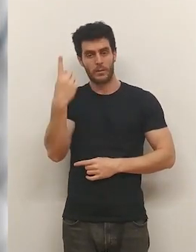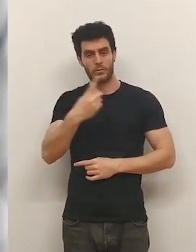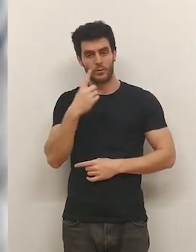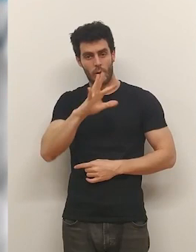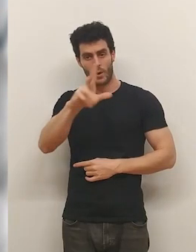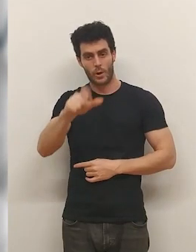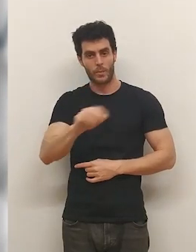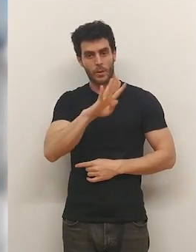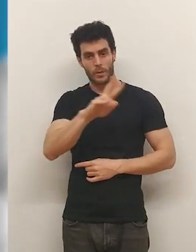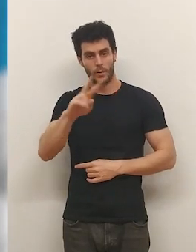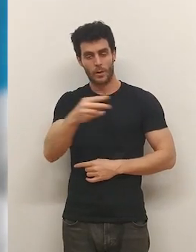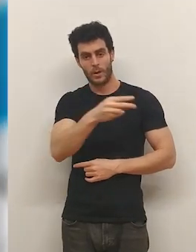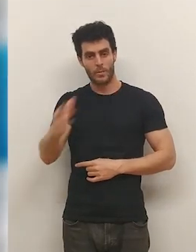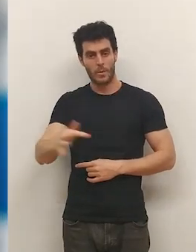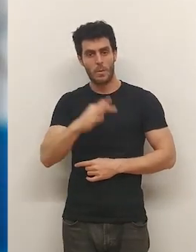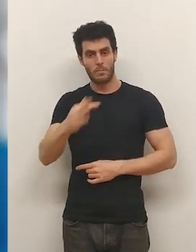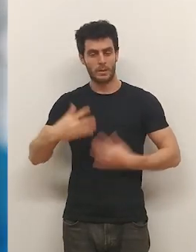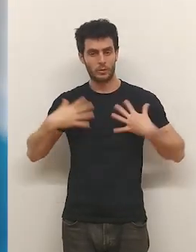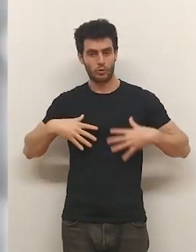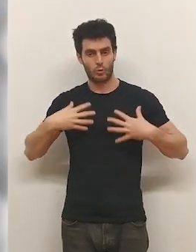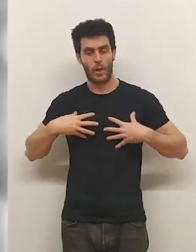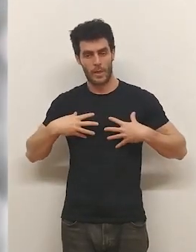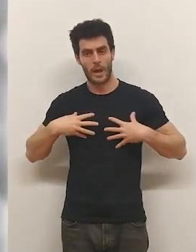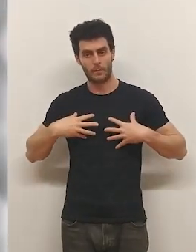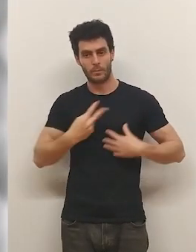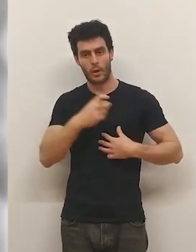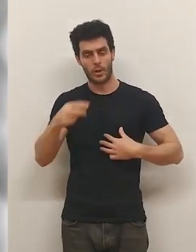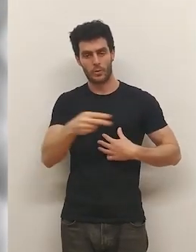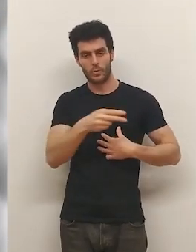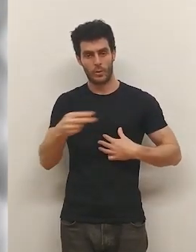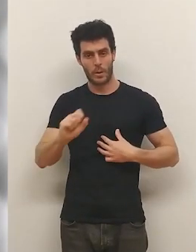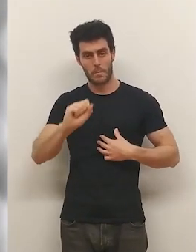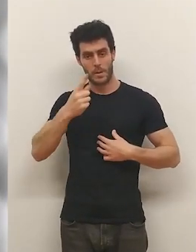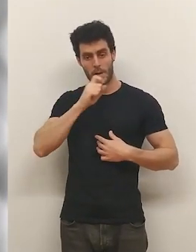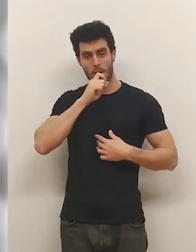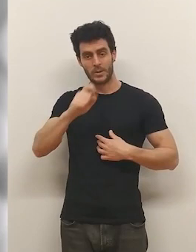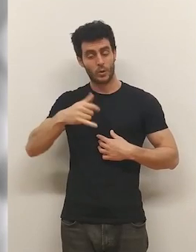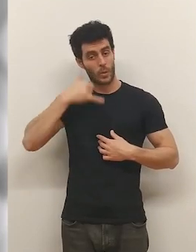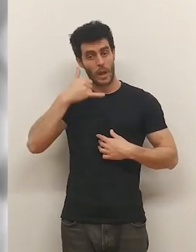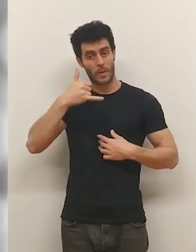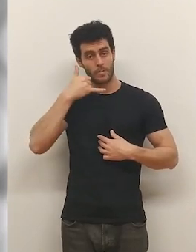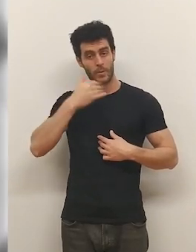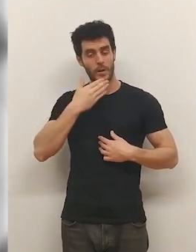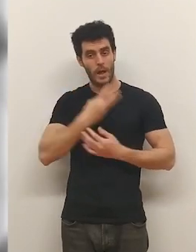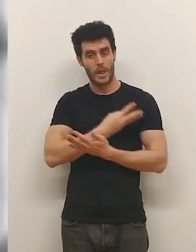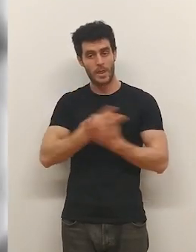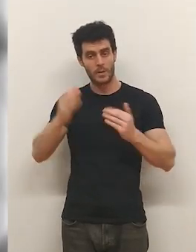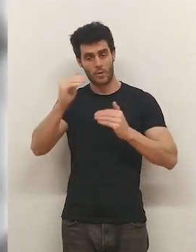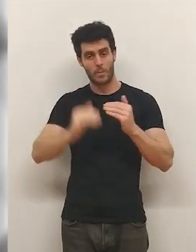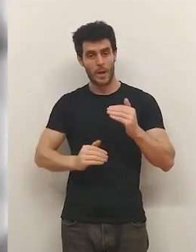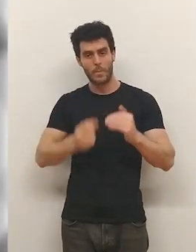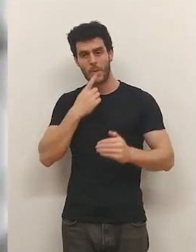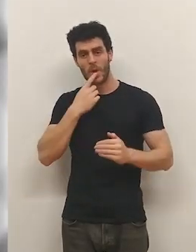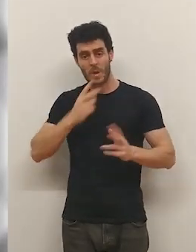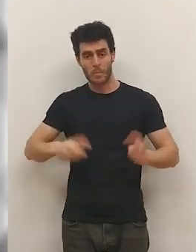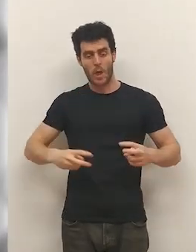que les han robado 42 euros... ...y una sudadera valorada en otros 200. En esa primera comunicación telefónica... ...las menores no denuncian